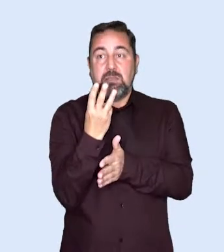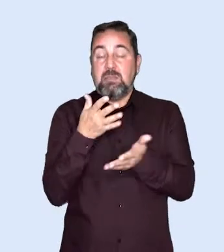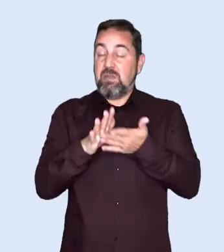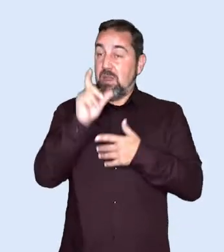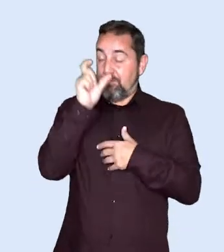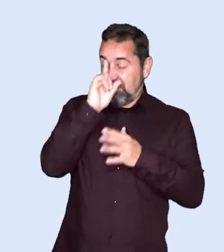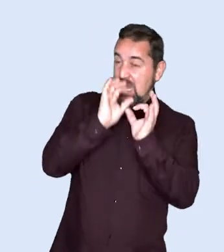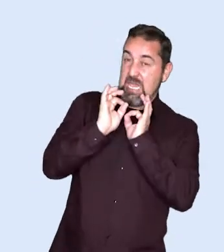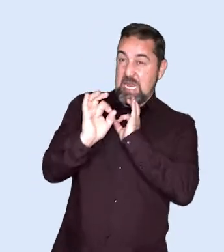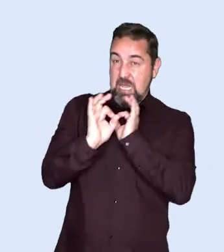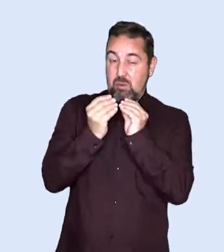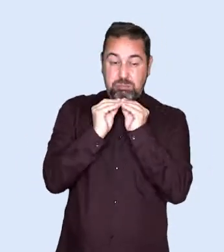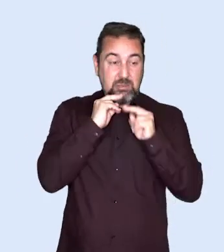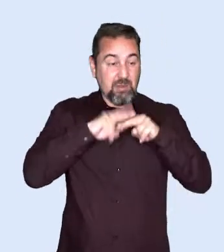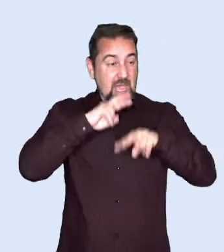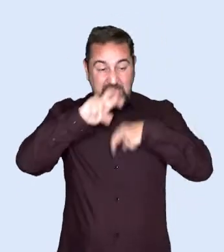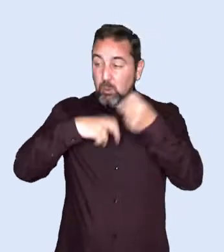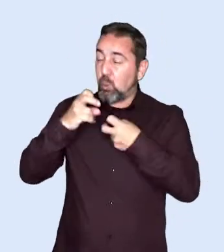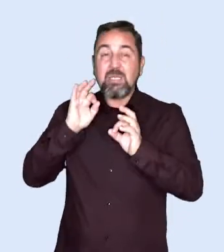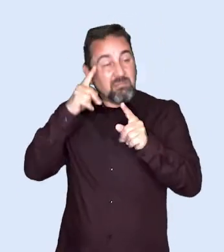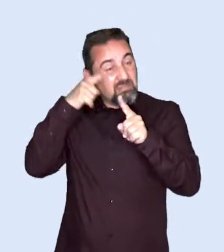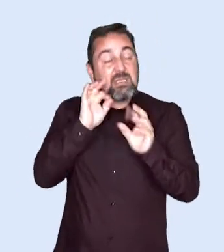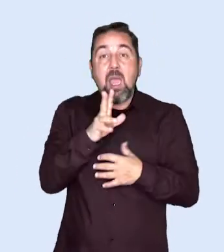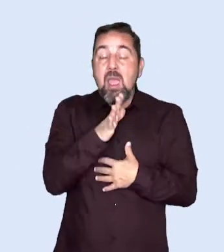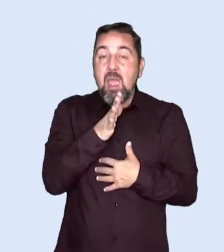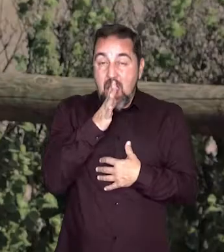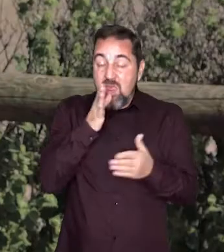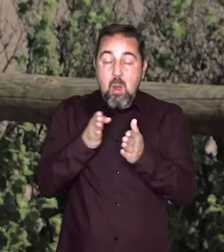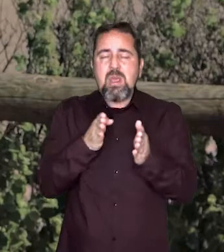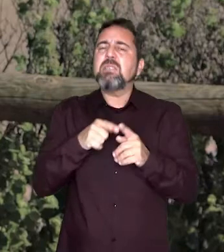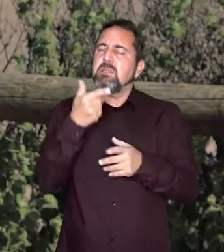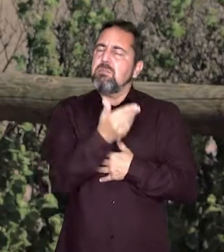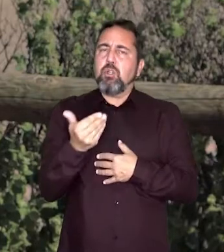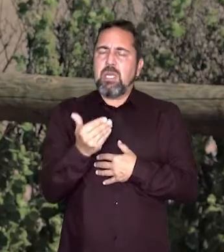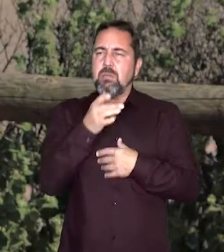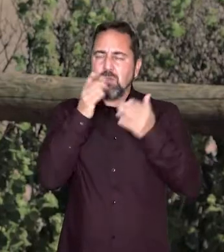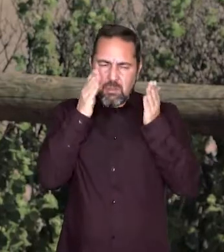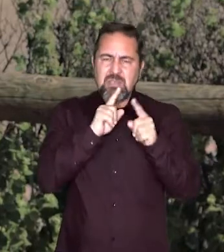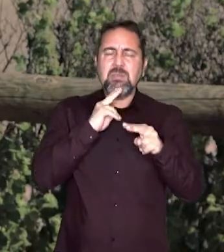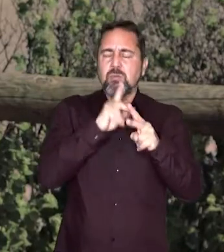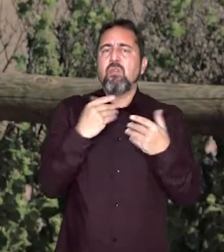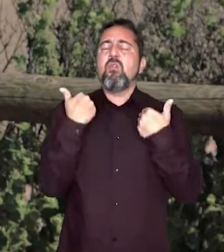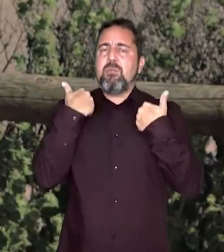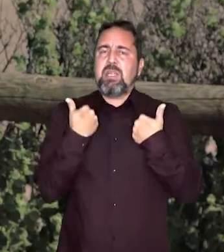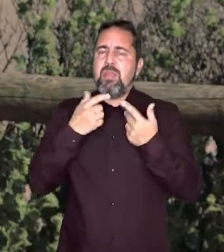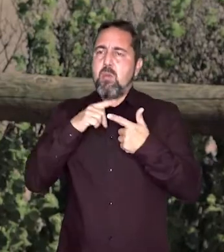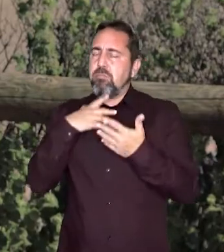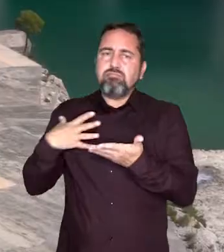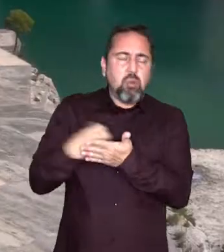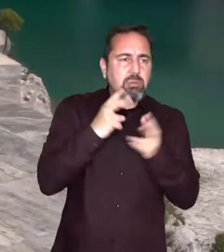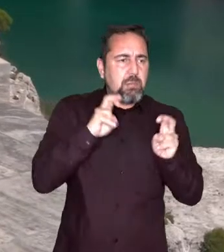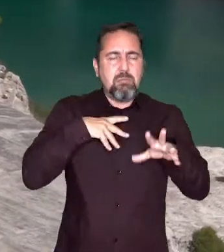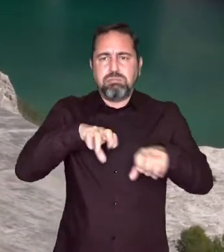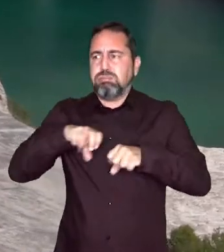figura del ingeniero explotador de infraestructuras hidráulicas es esencial por su dedicación, su competencia y su transversalidad.